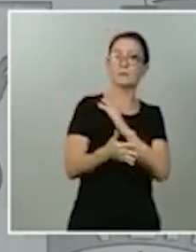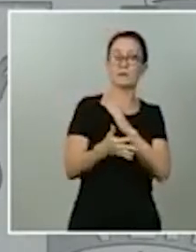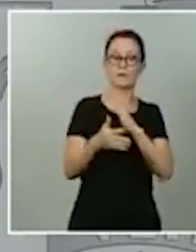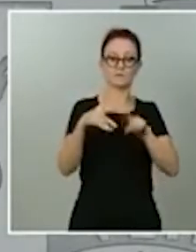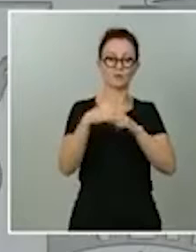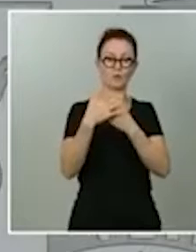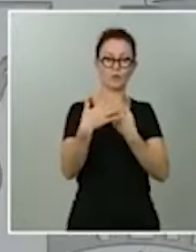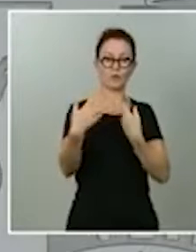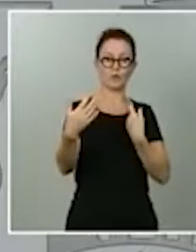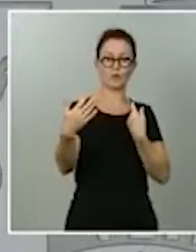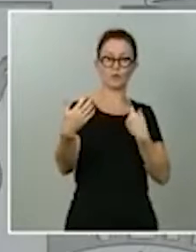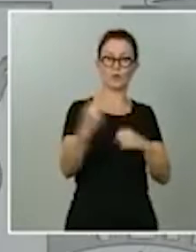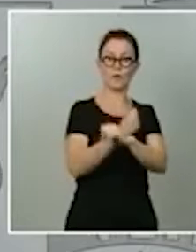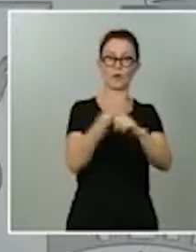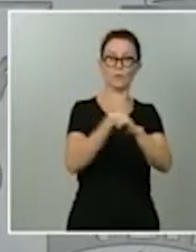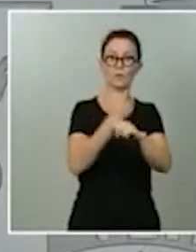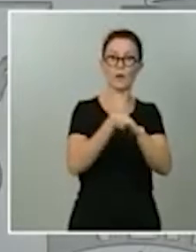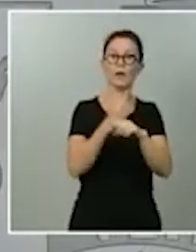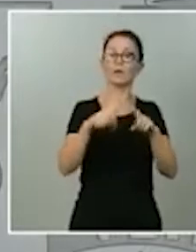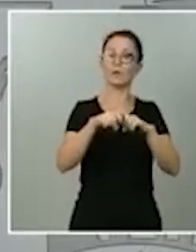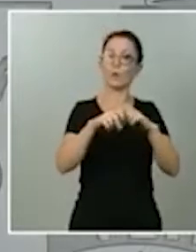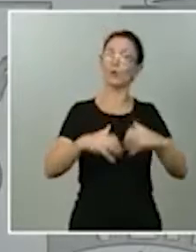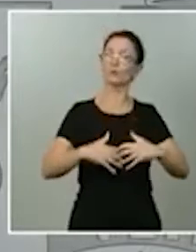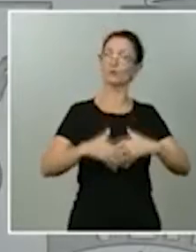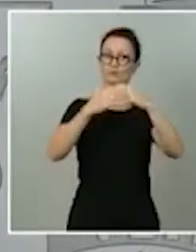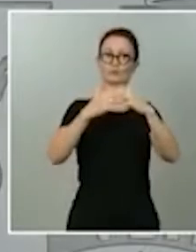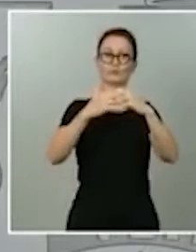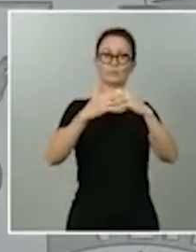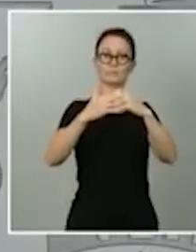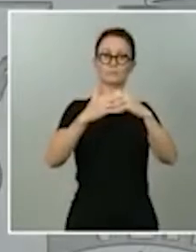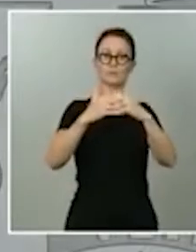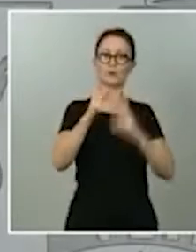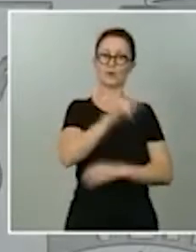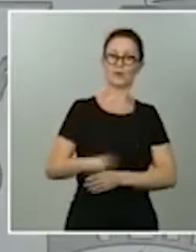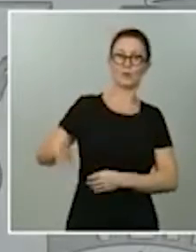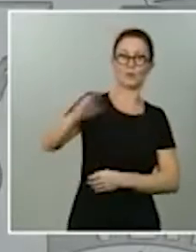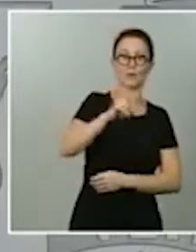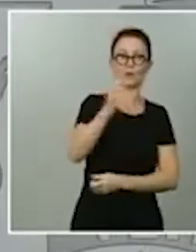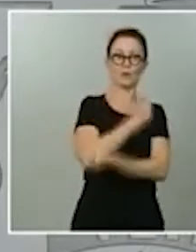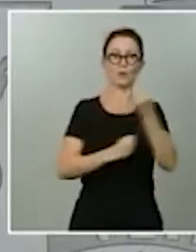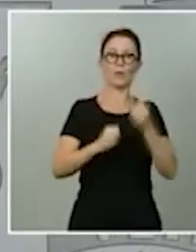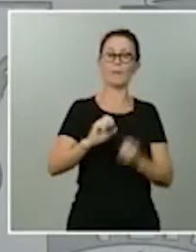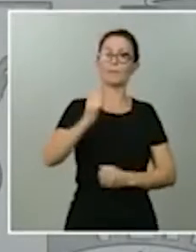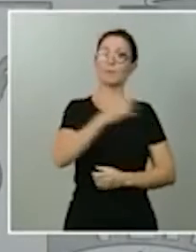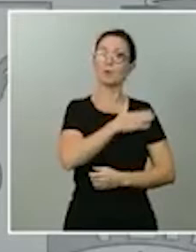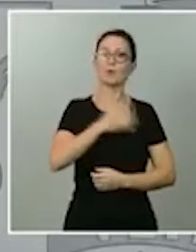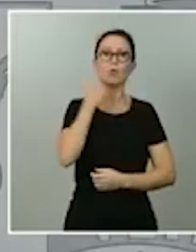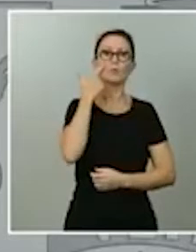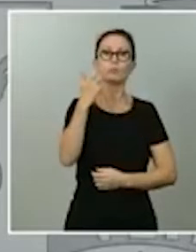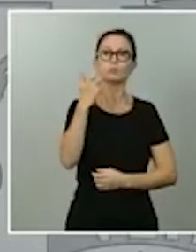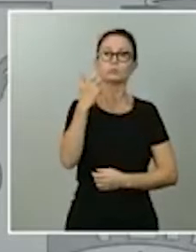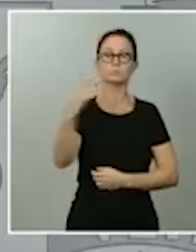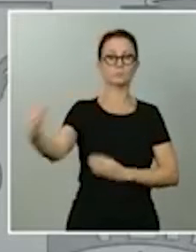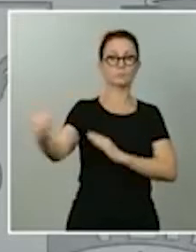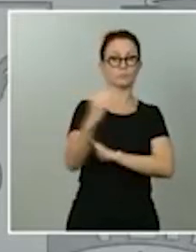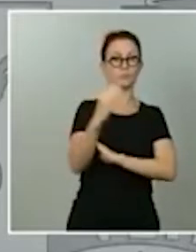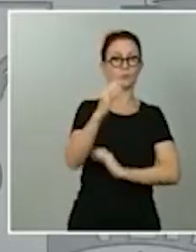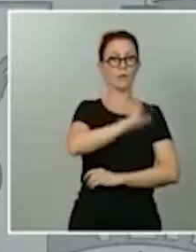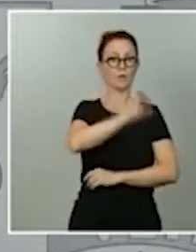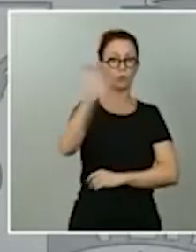reactivación y por eso yo quiero reivindicar primero el aporte europeo en este caso también el buen hacer de la